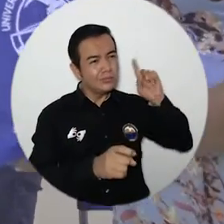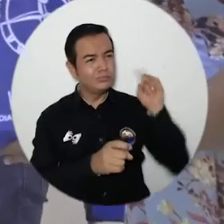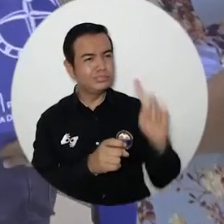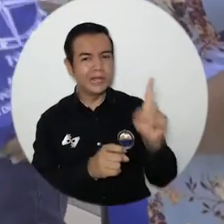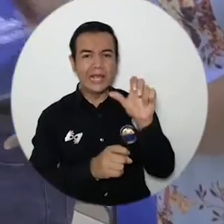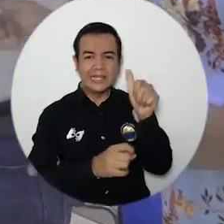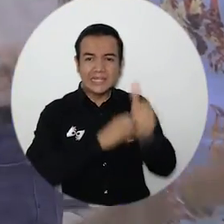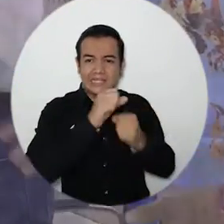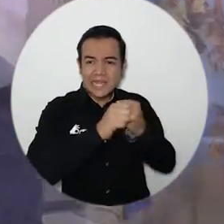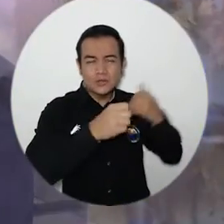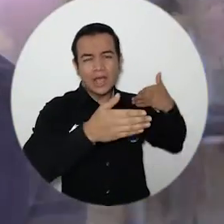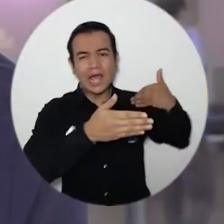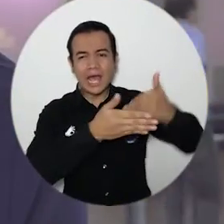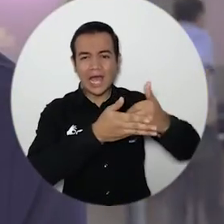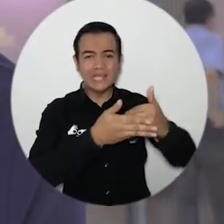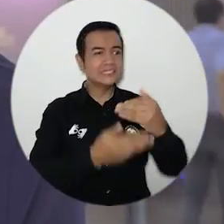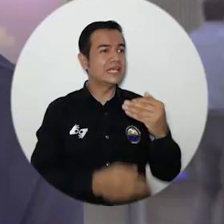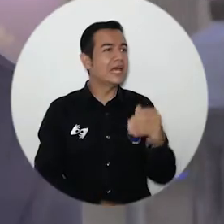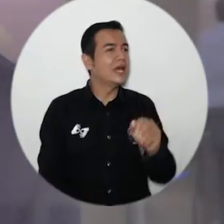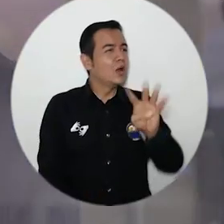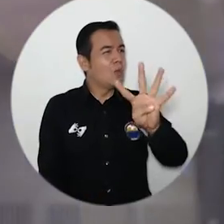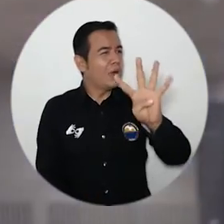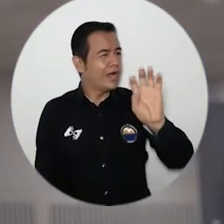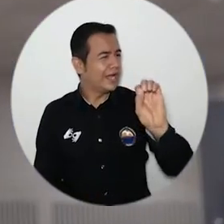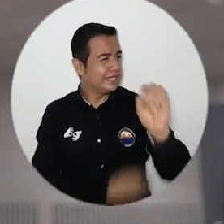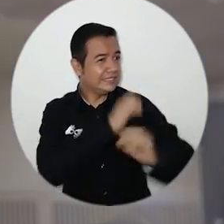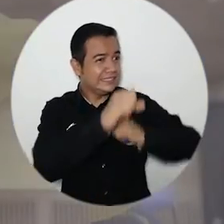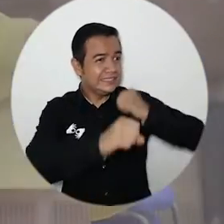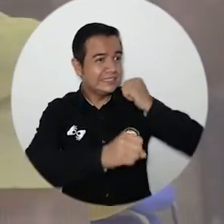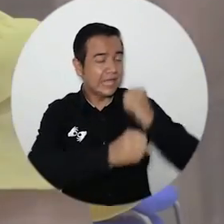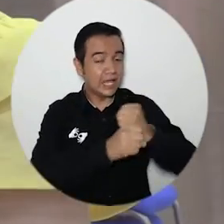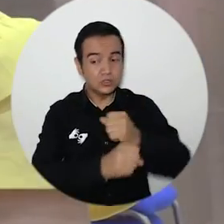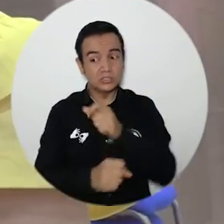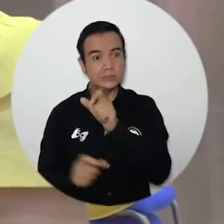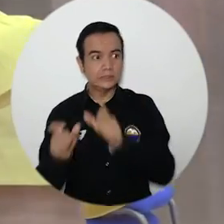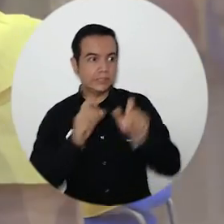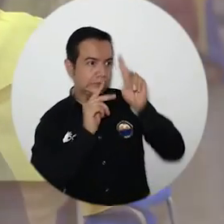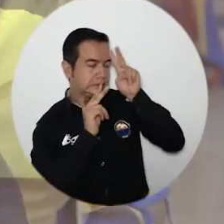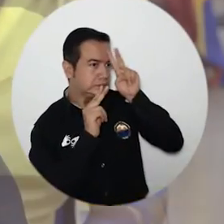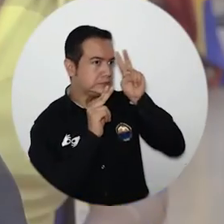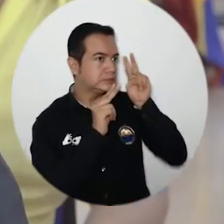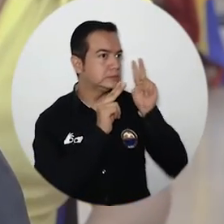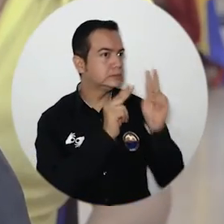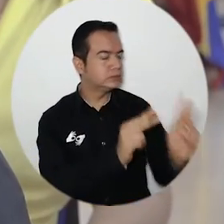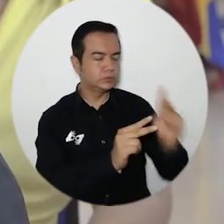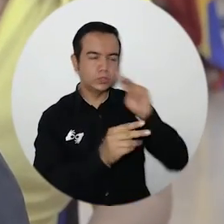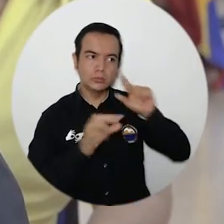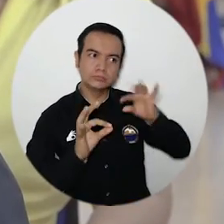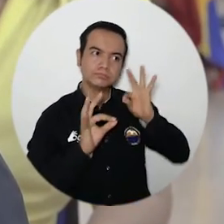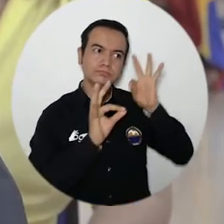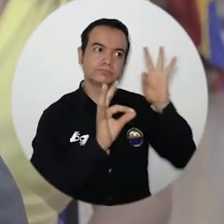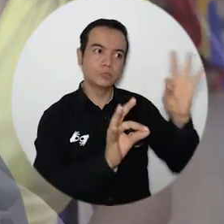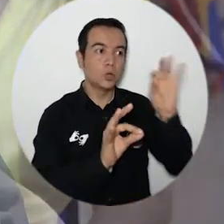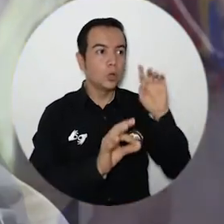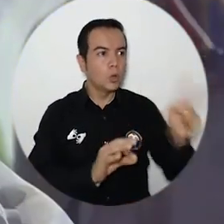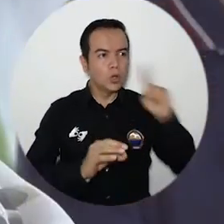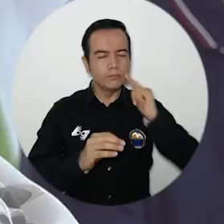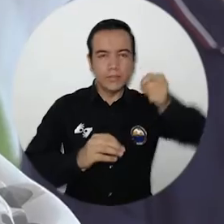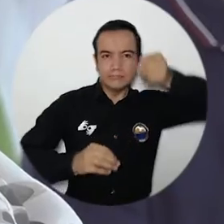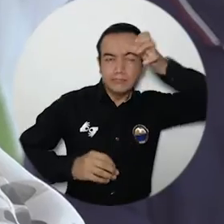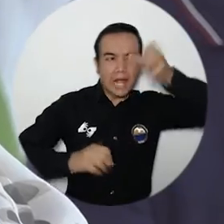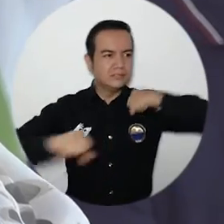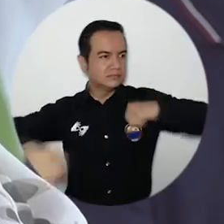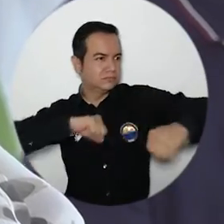10, 15, 25, 30, 35 y 40 años han entregado su profesionalismo, ética y conocimientos al